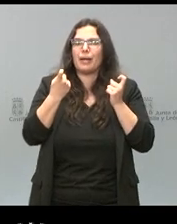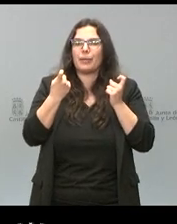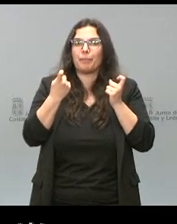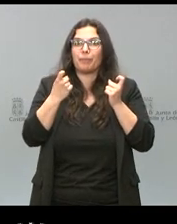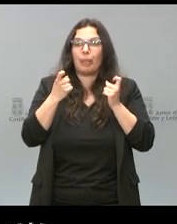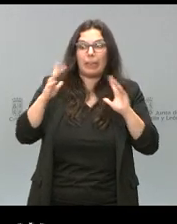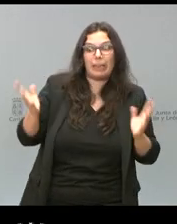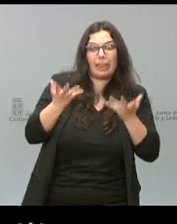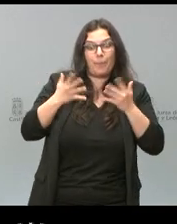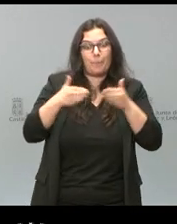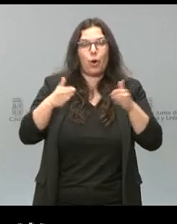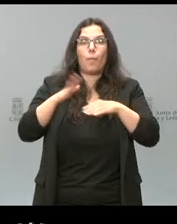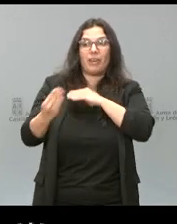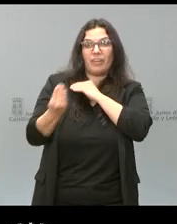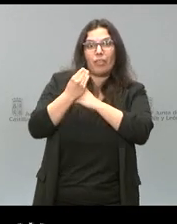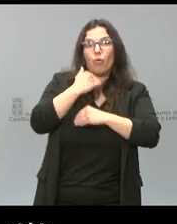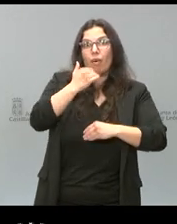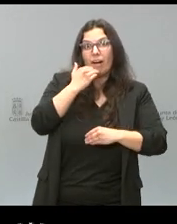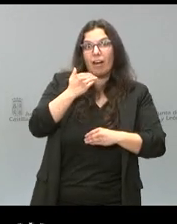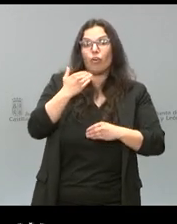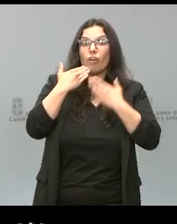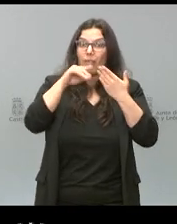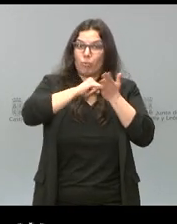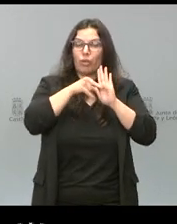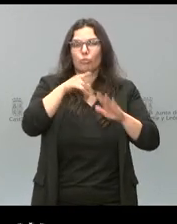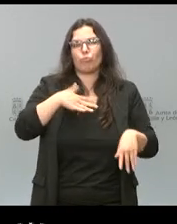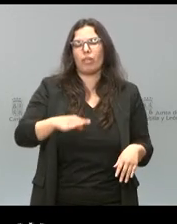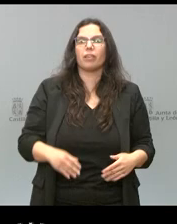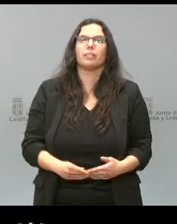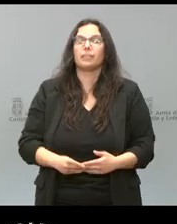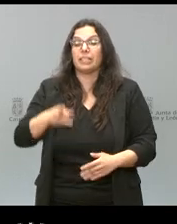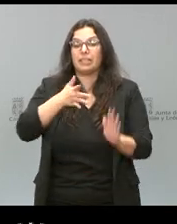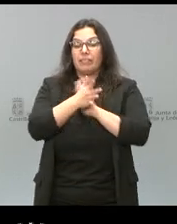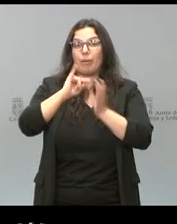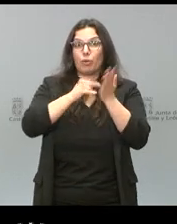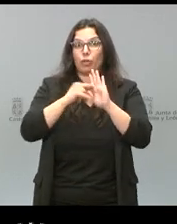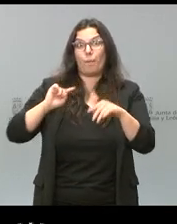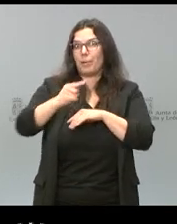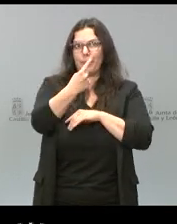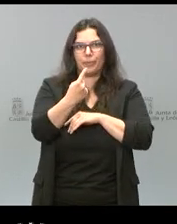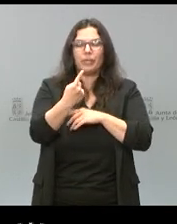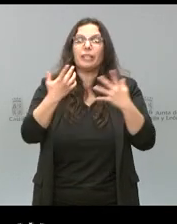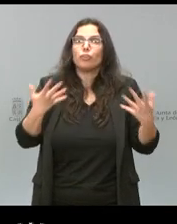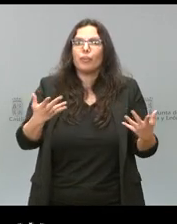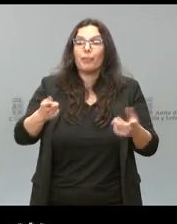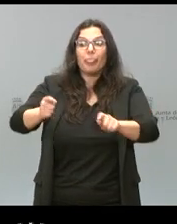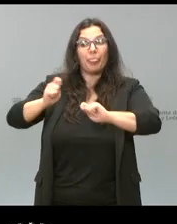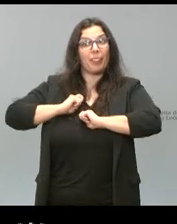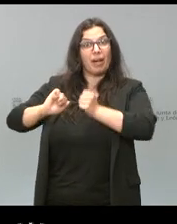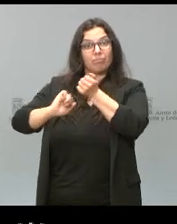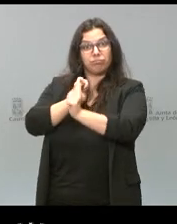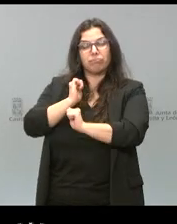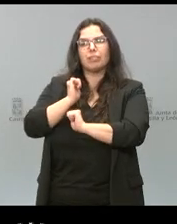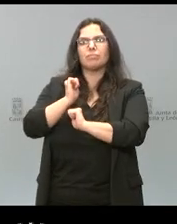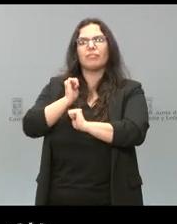primer empuje para obtener esa financiación para estos proyectos de Primarte. Se trataba de un proyecto pionero. Entonces, lo que nos permitió fue el